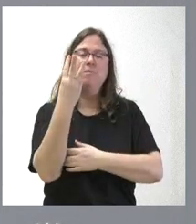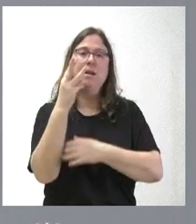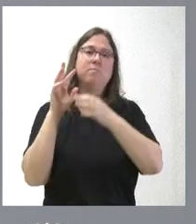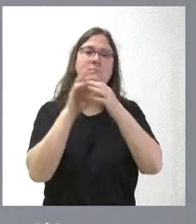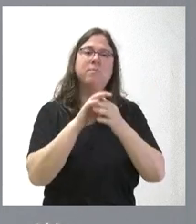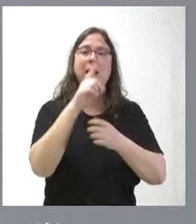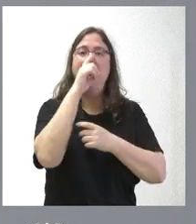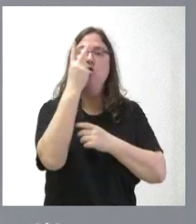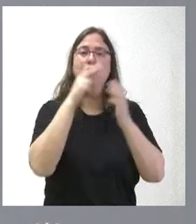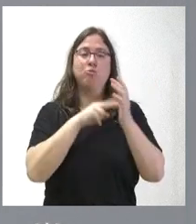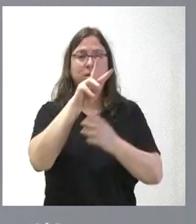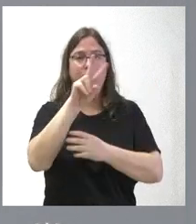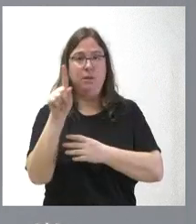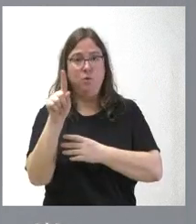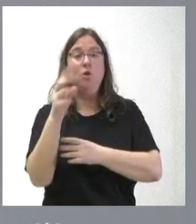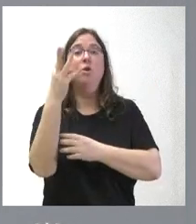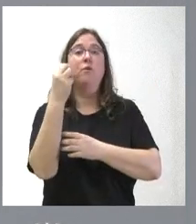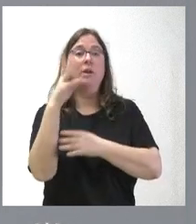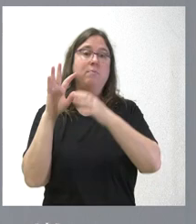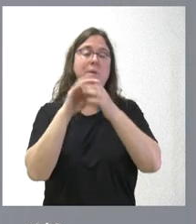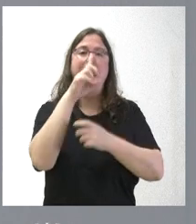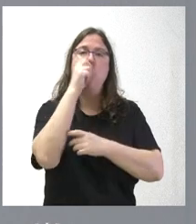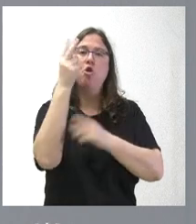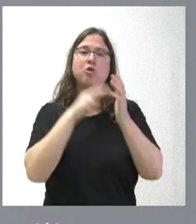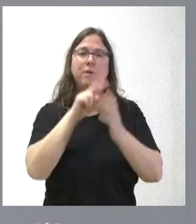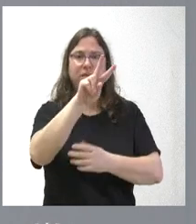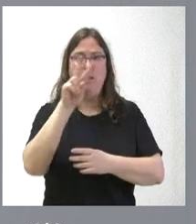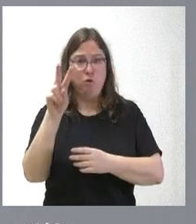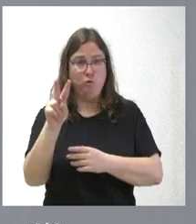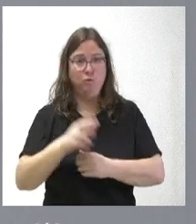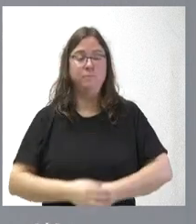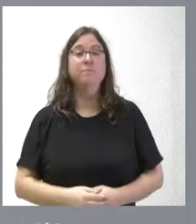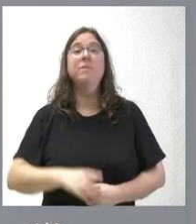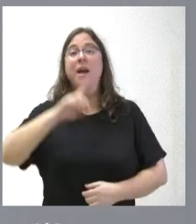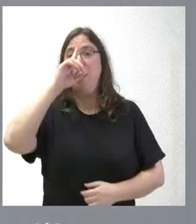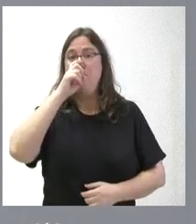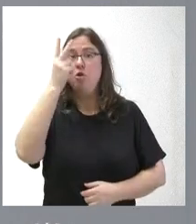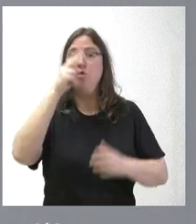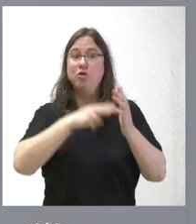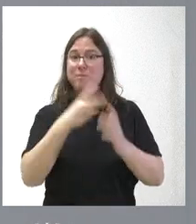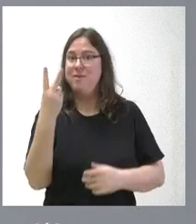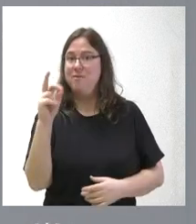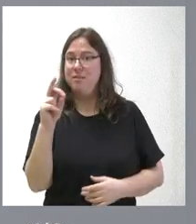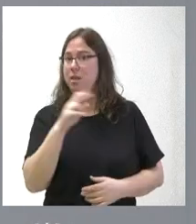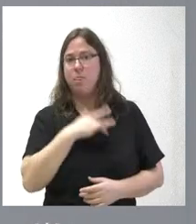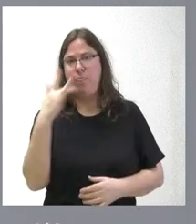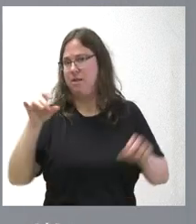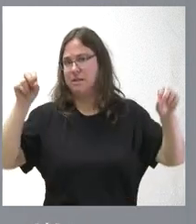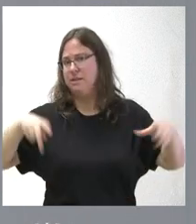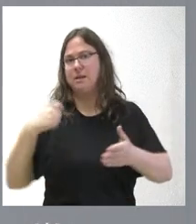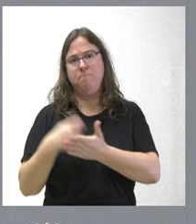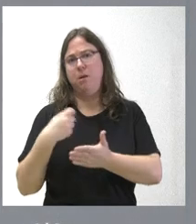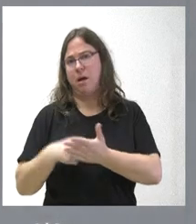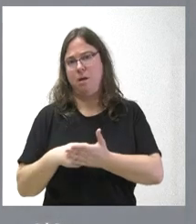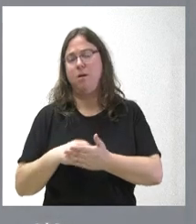al año 2021 y 3.000 euros al año 2022. En el año 2020 se eximió del pago de este canon